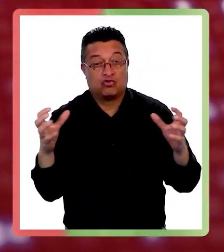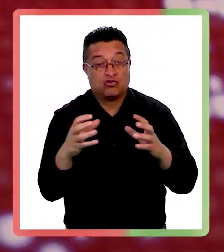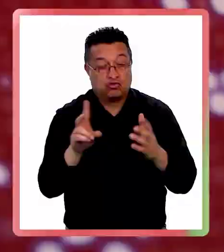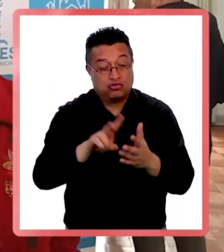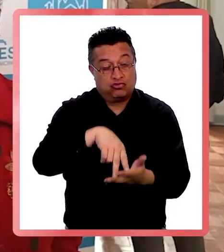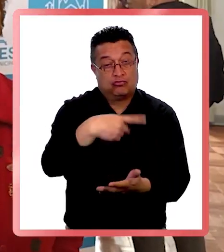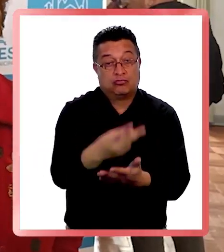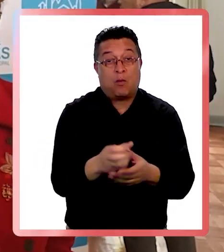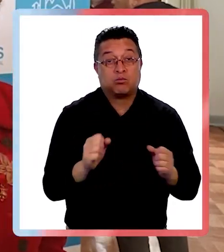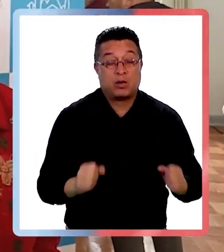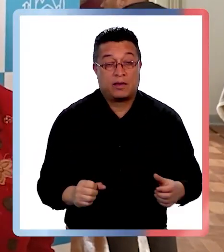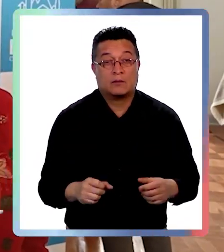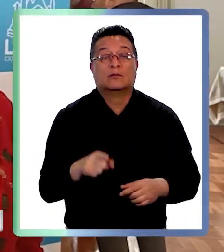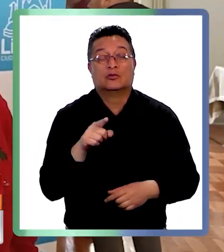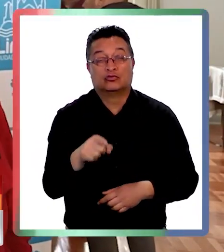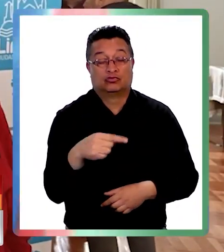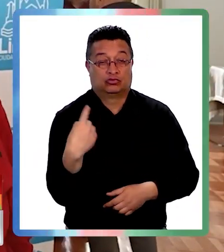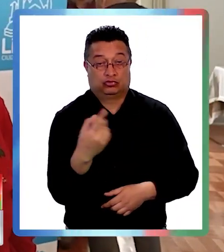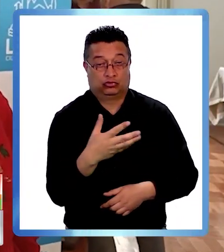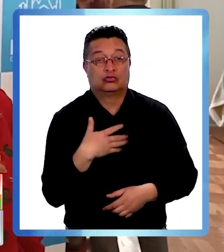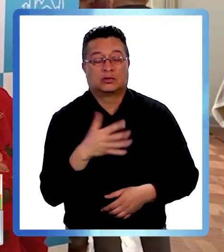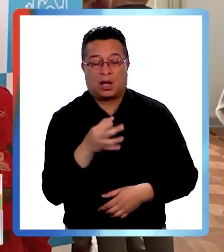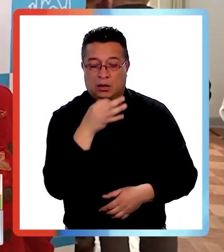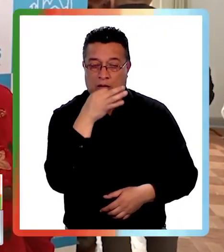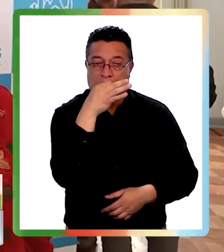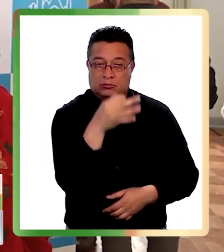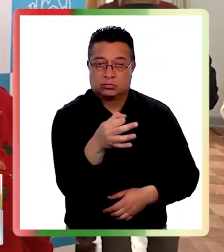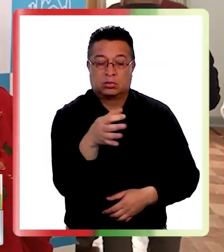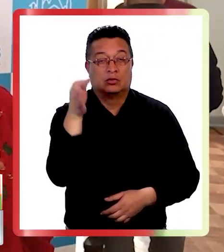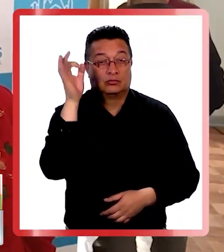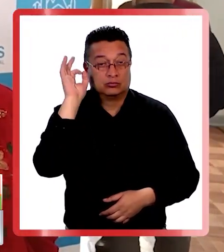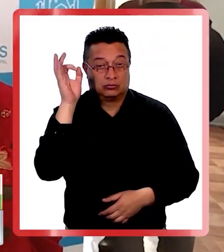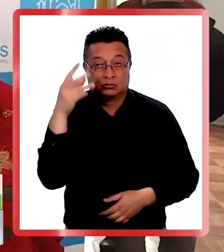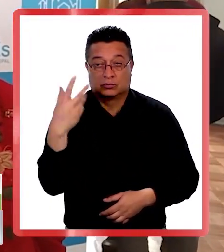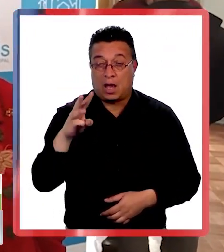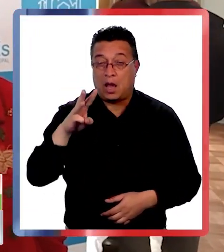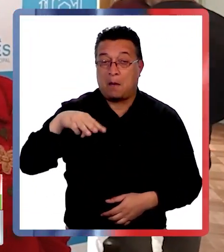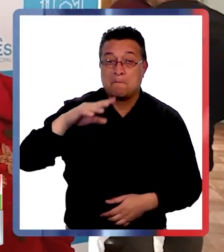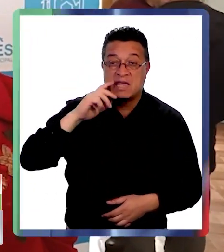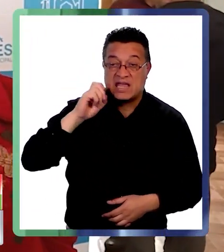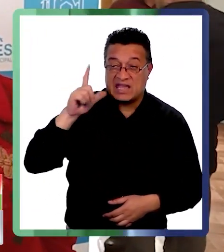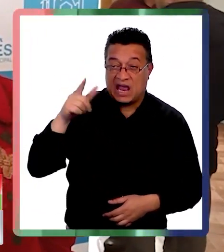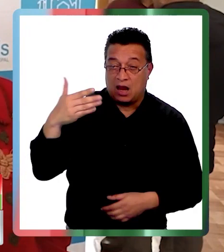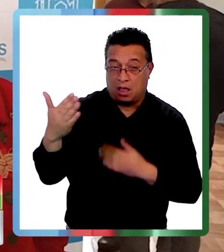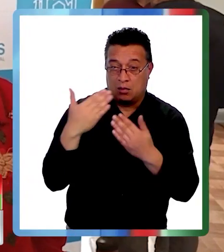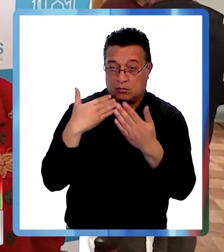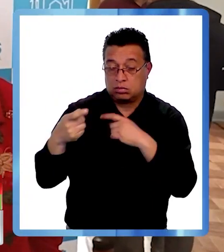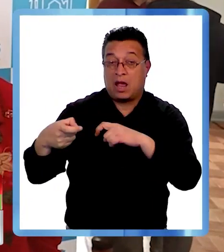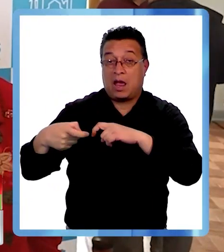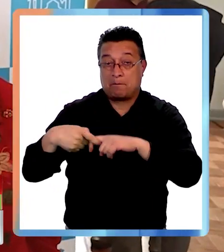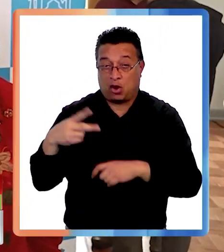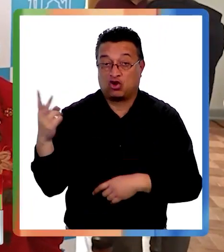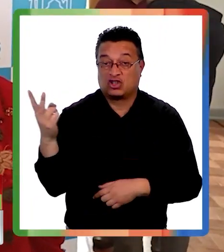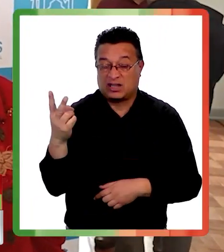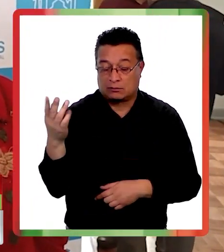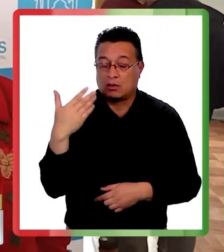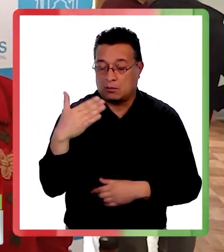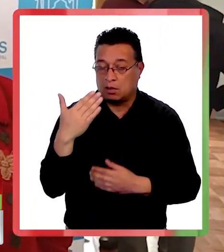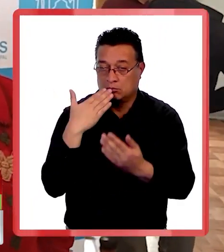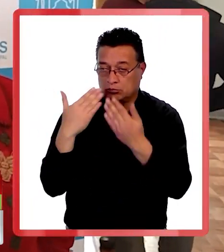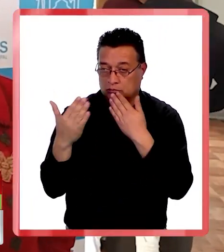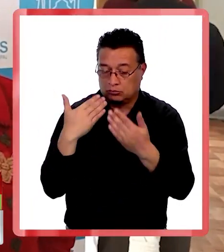en el río Así es tal cual nosotros lo anunciamos nos reunimos con don Miguel Benavente y su señora Eliana